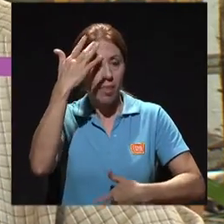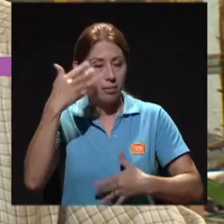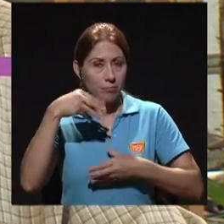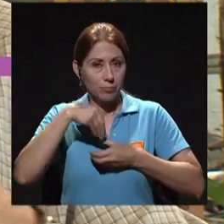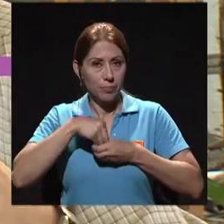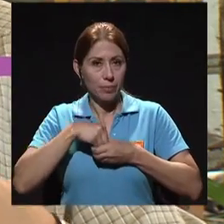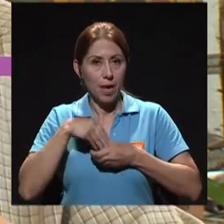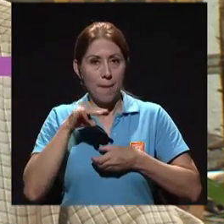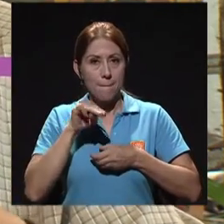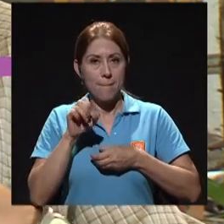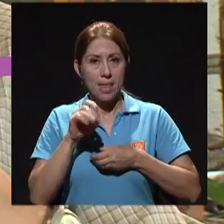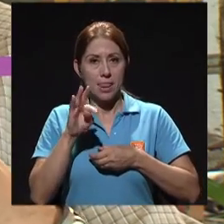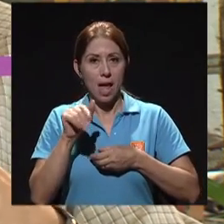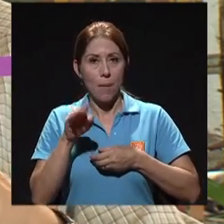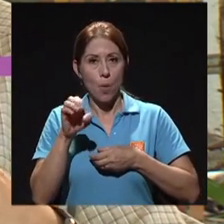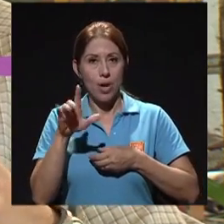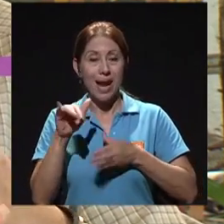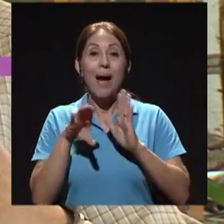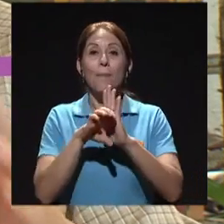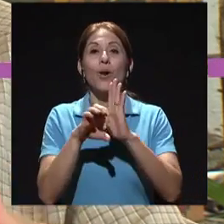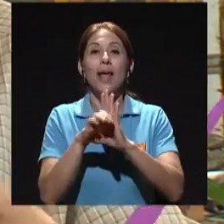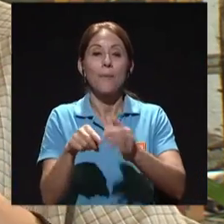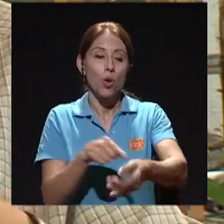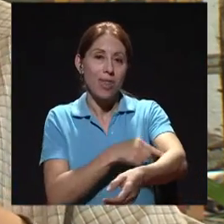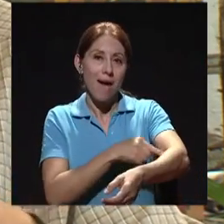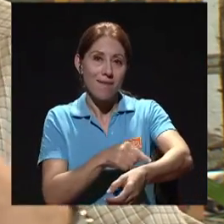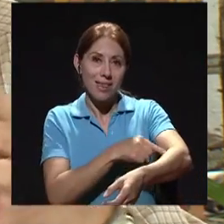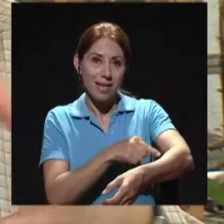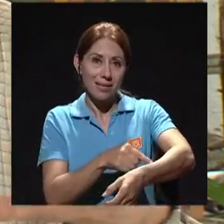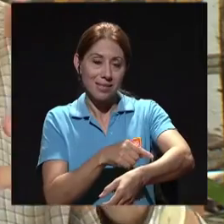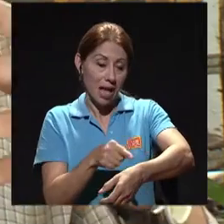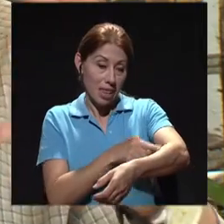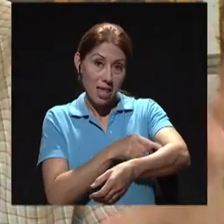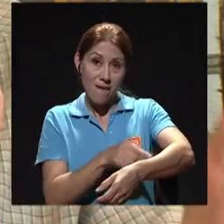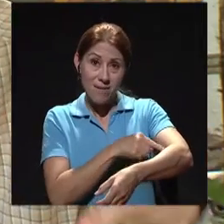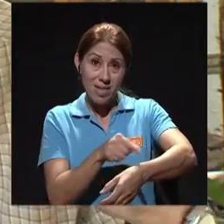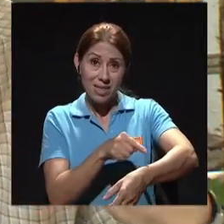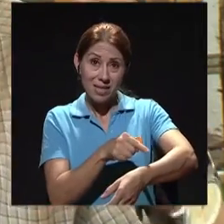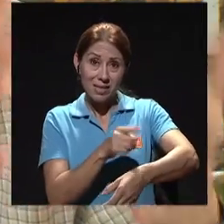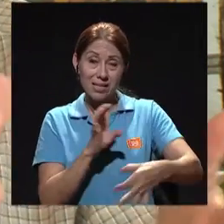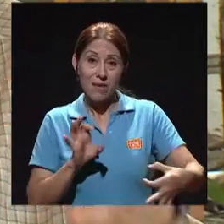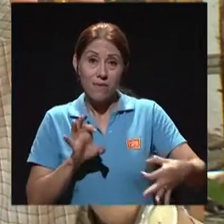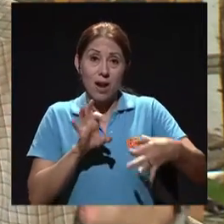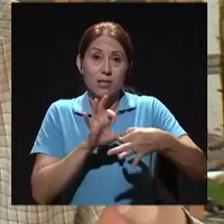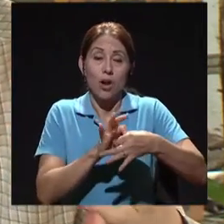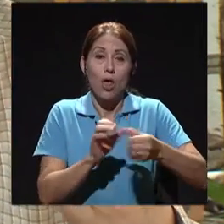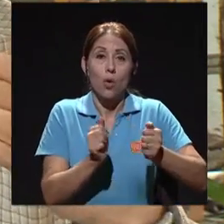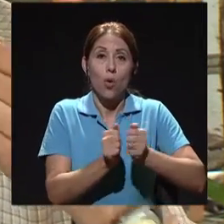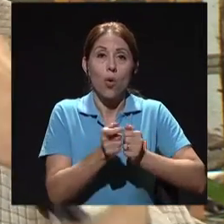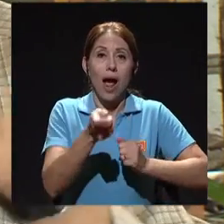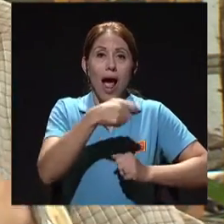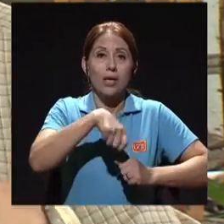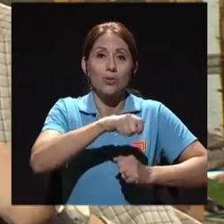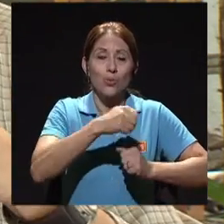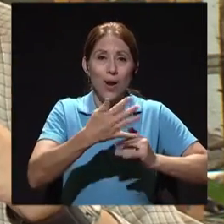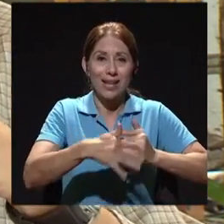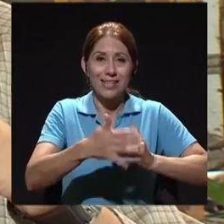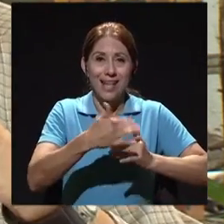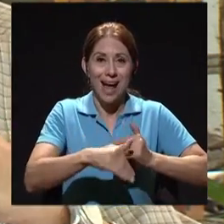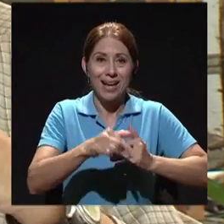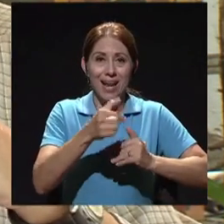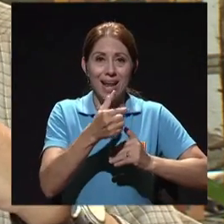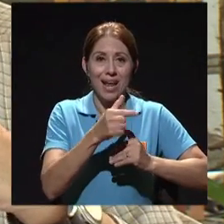poner un ejemplo. Entonces, la diabetes tiene un componente, obviamente, con la glucosa, es decir, con el azúcar en sangre, pero también